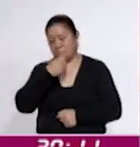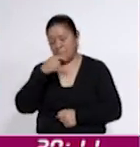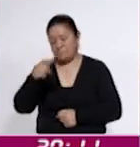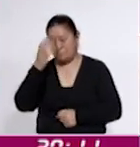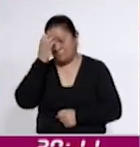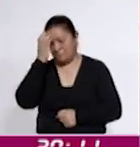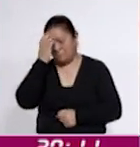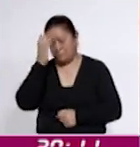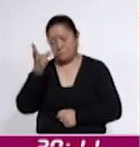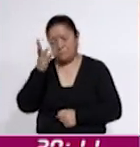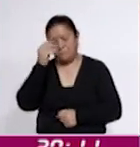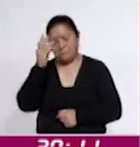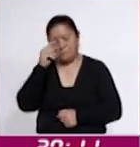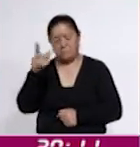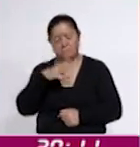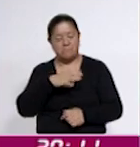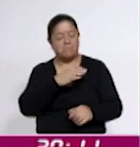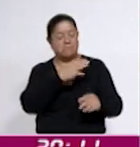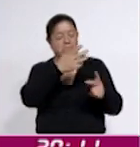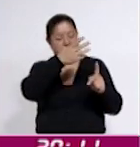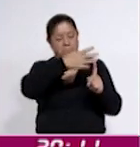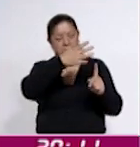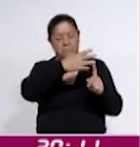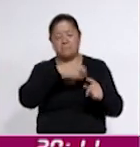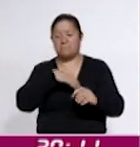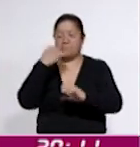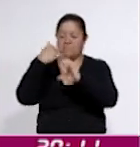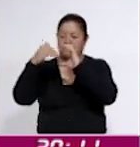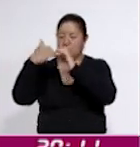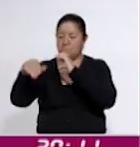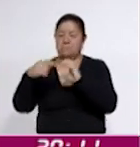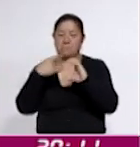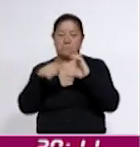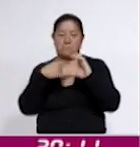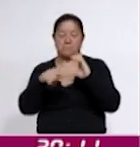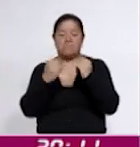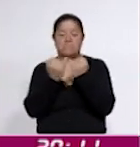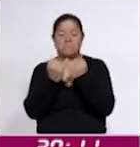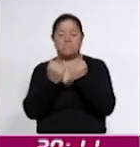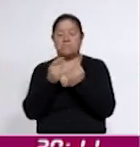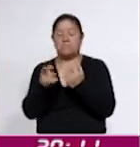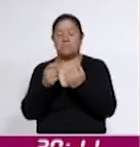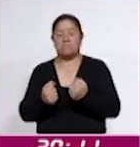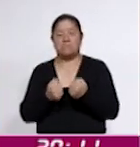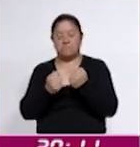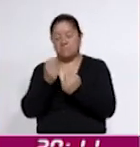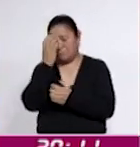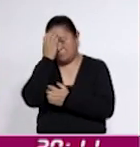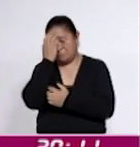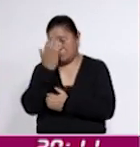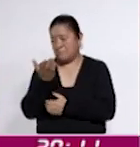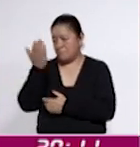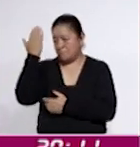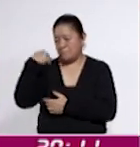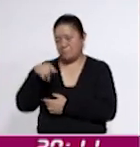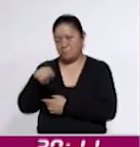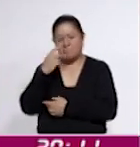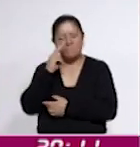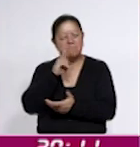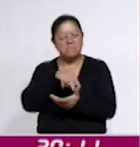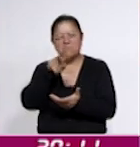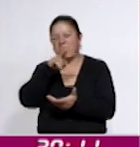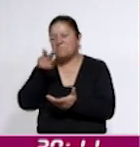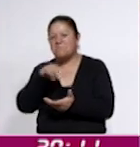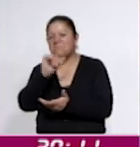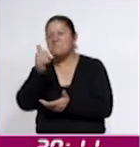a conectarse a una red Wi-Fi y enviar correos electrónicos, sino también pudieron reforzar conocimientos previos y explorar otras funcionalidades